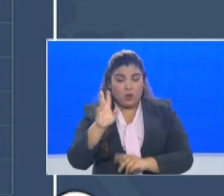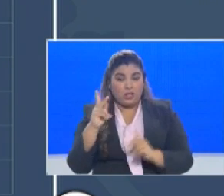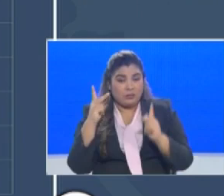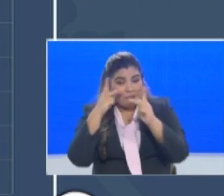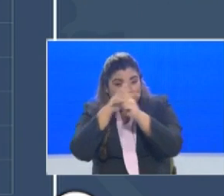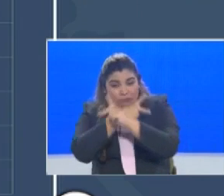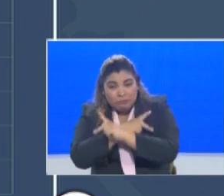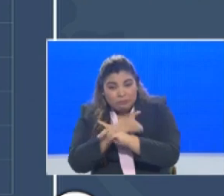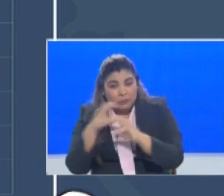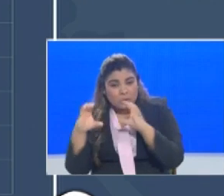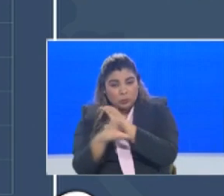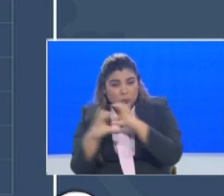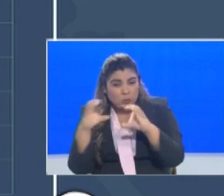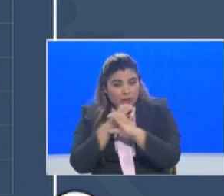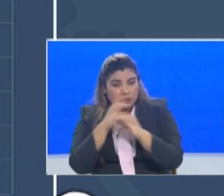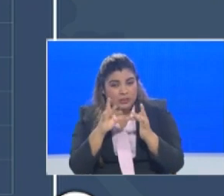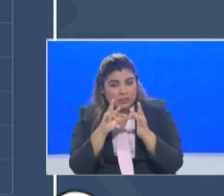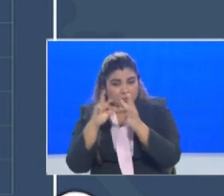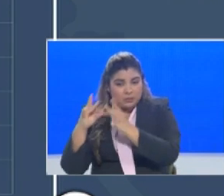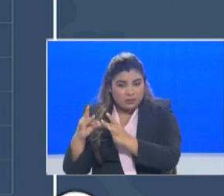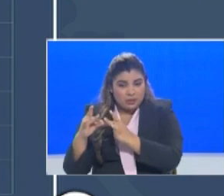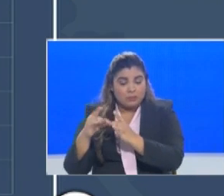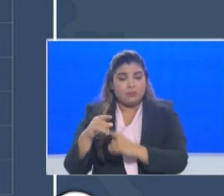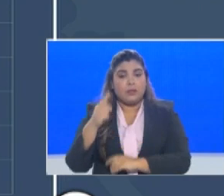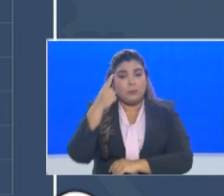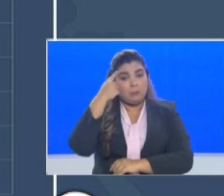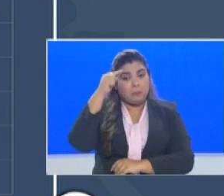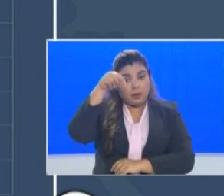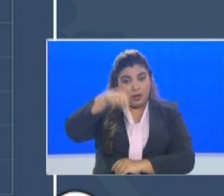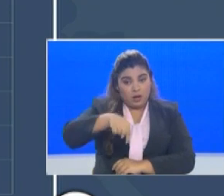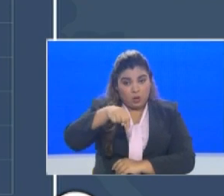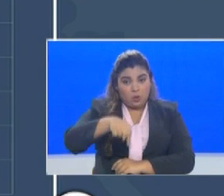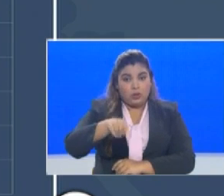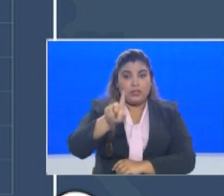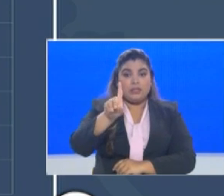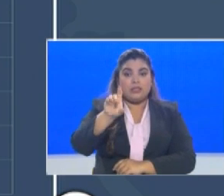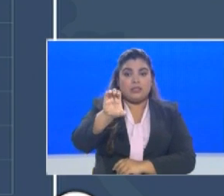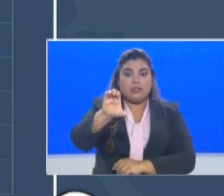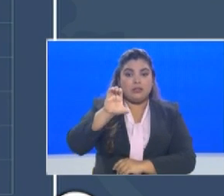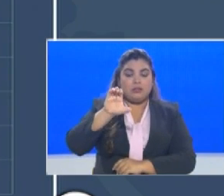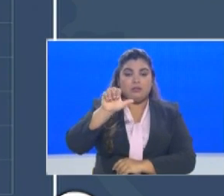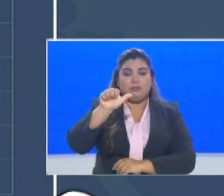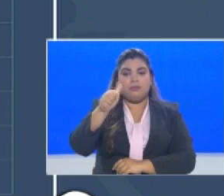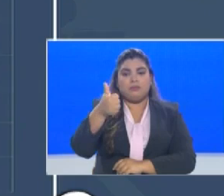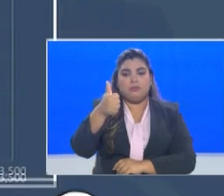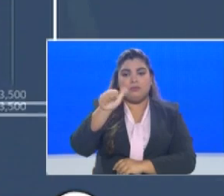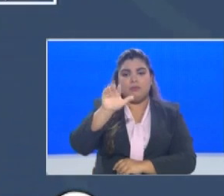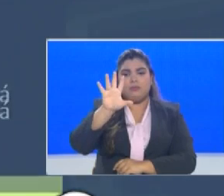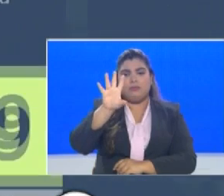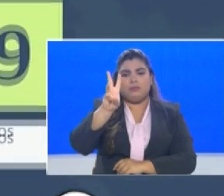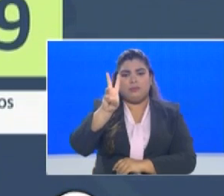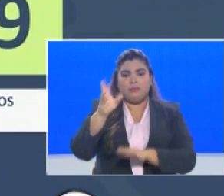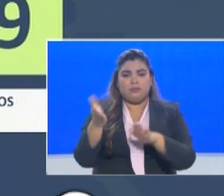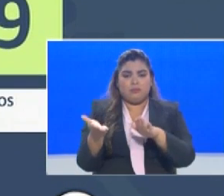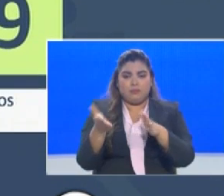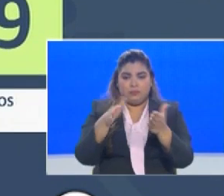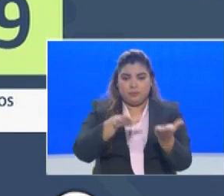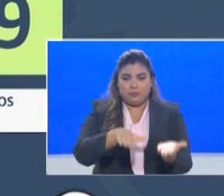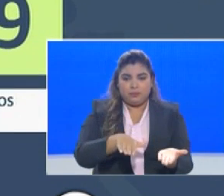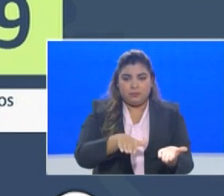cuidados intensivos. Para el día de hoy tenemos 116 defunciones.